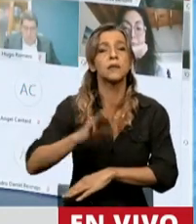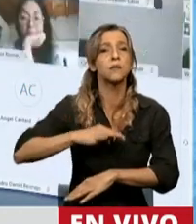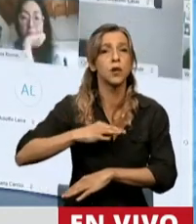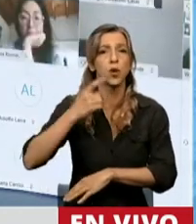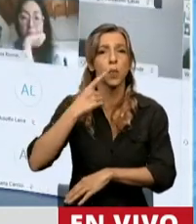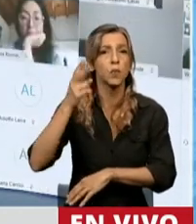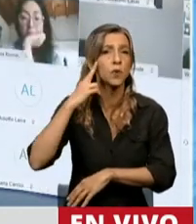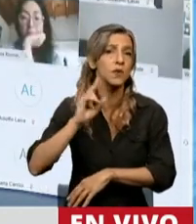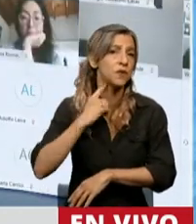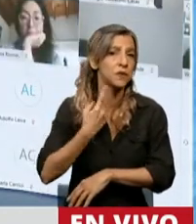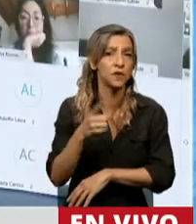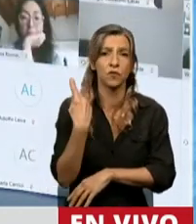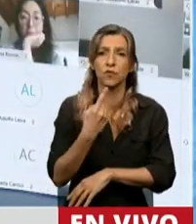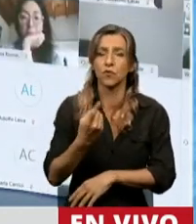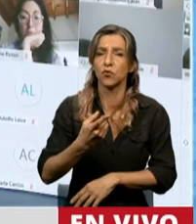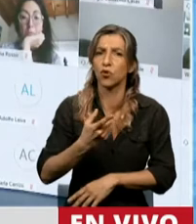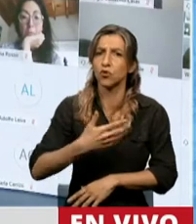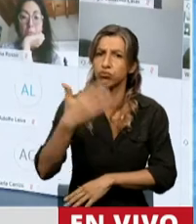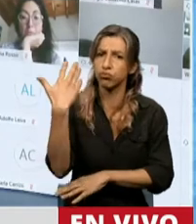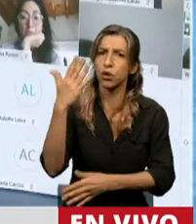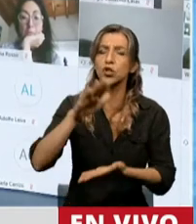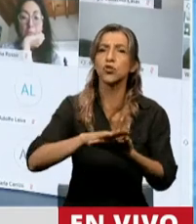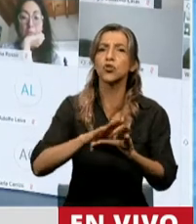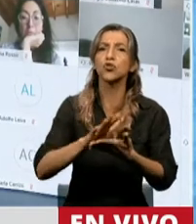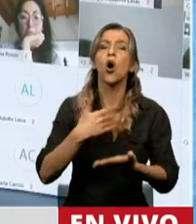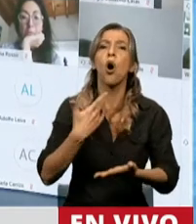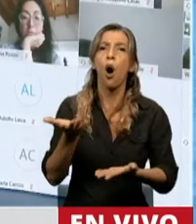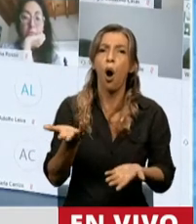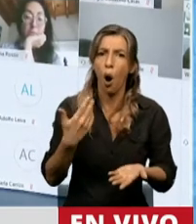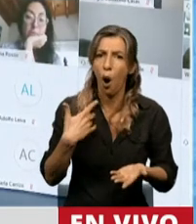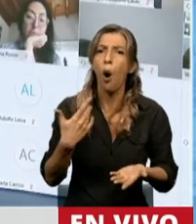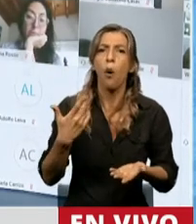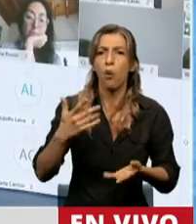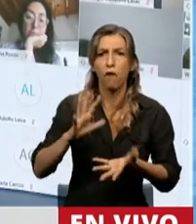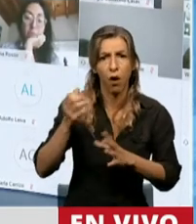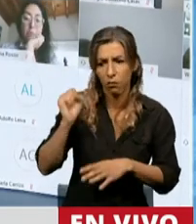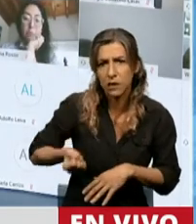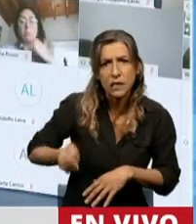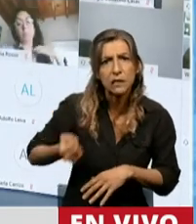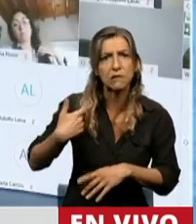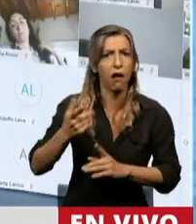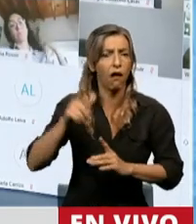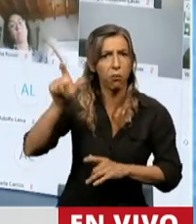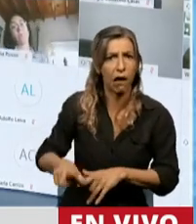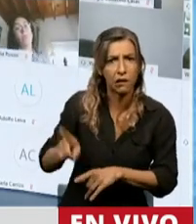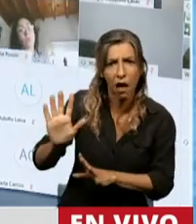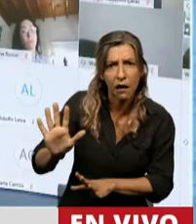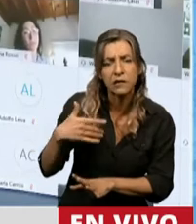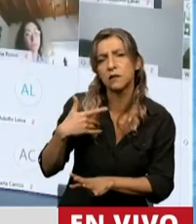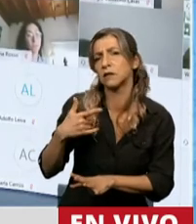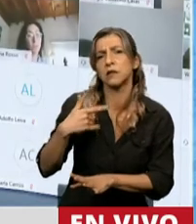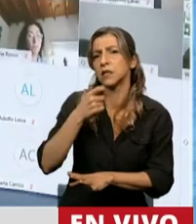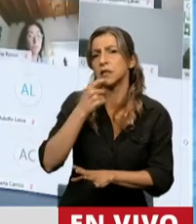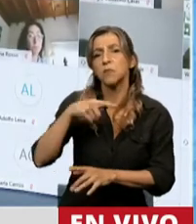Allí se dispuso la libertad de vientres y que toda persona esclavizada extranjera que pisara el suelo argentino iba a